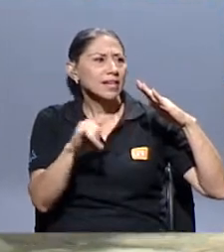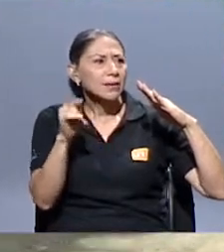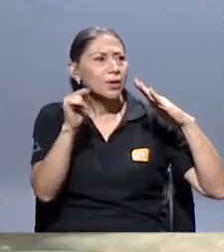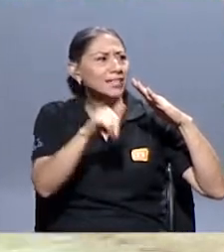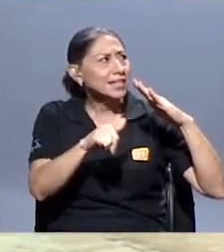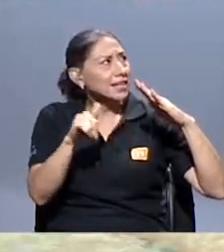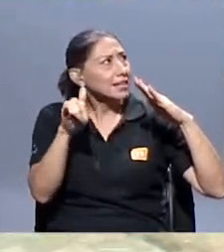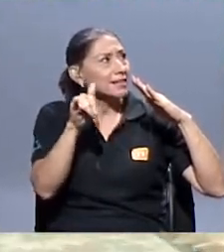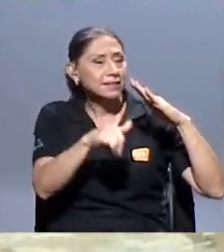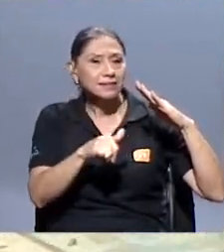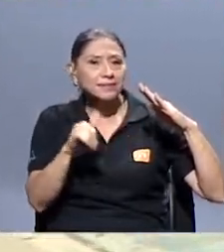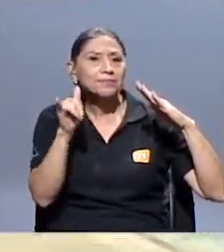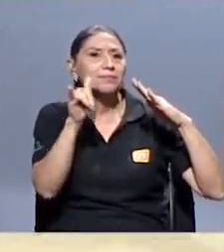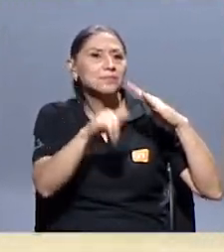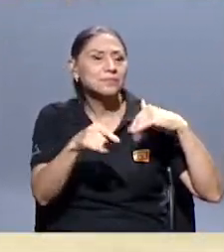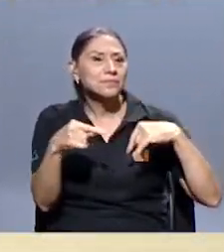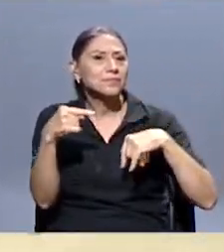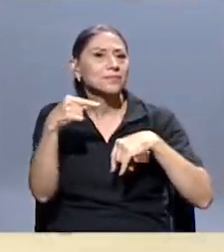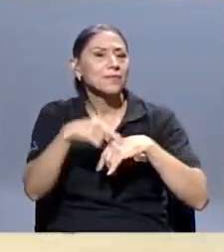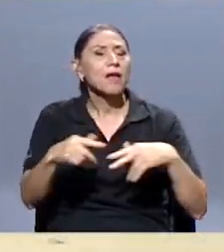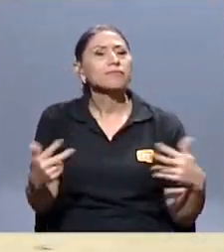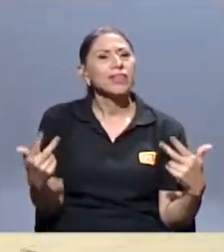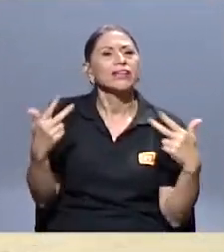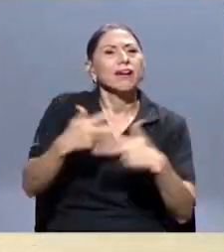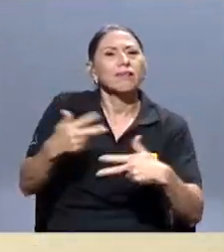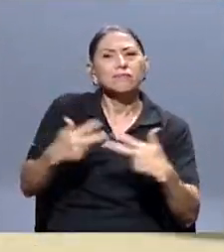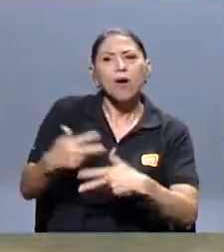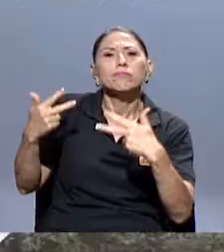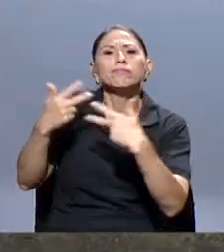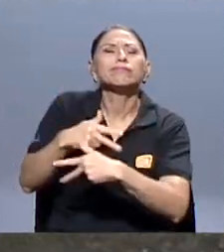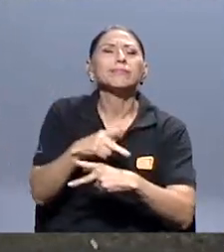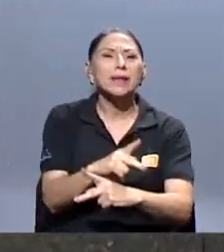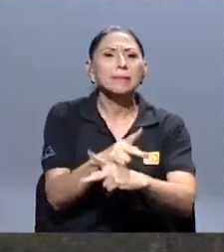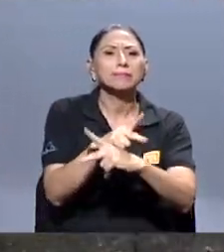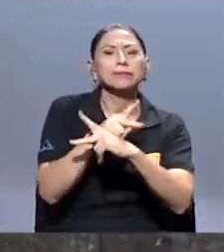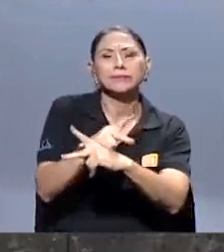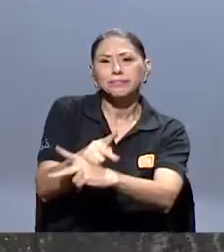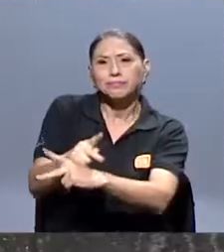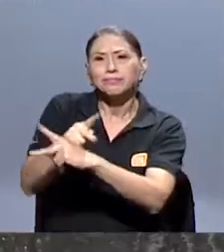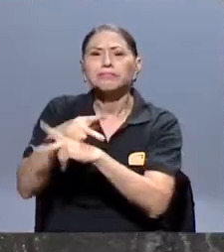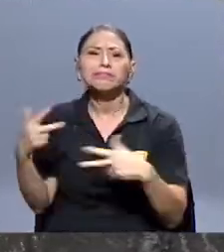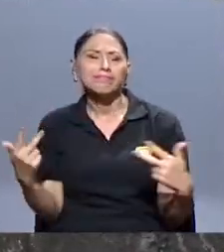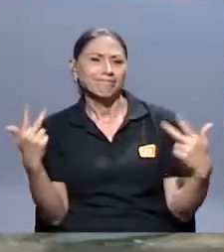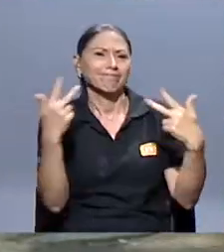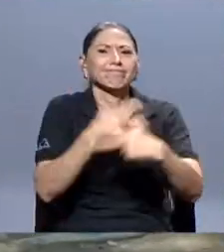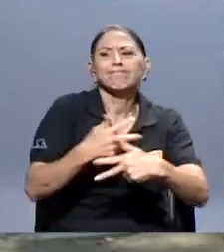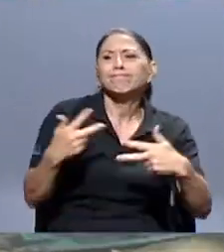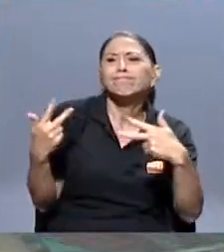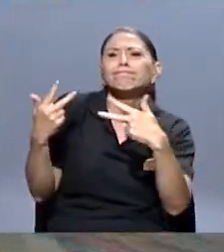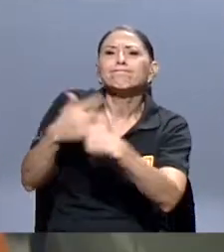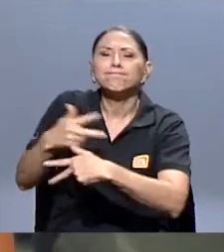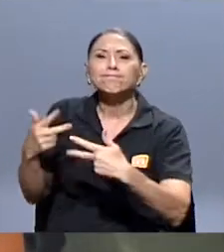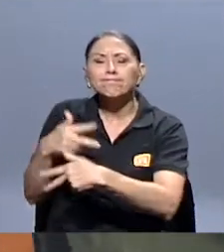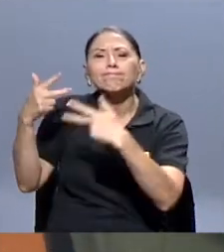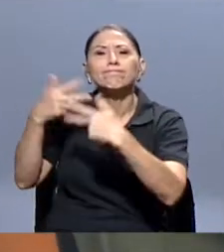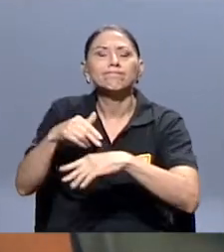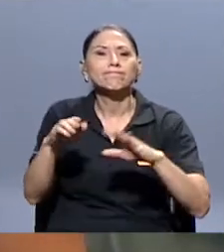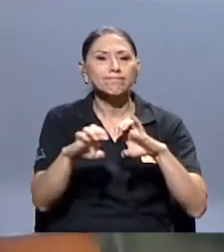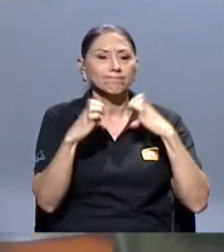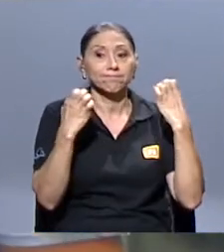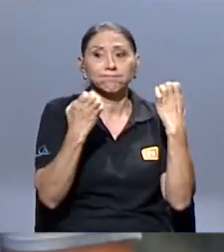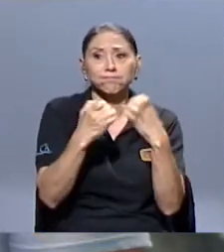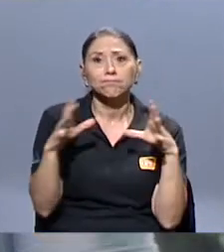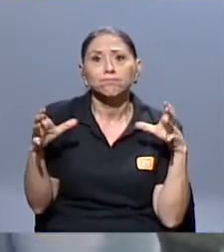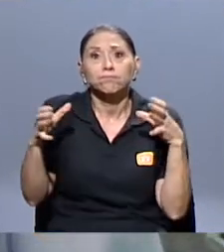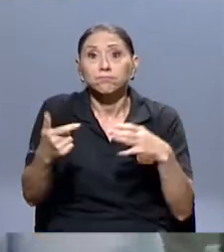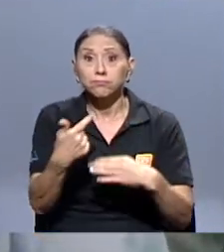Cuido colectivo, hip hop, hip hop preventivo. El cuido es colectivo, porque